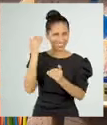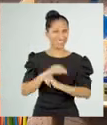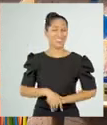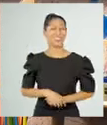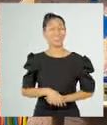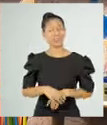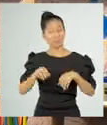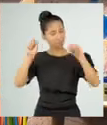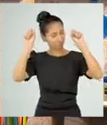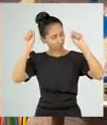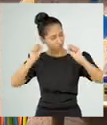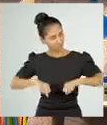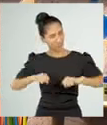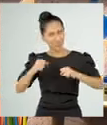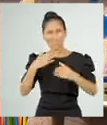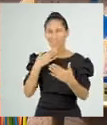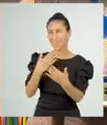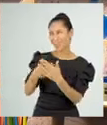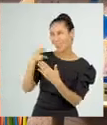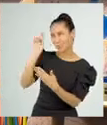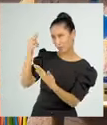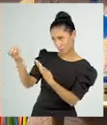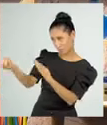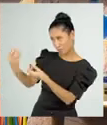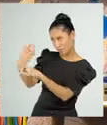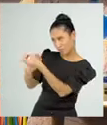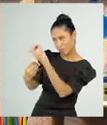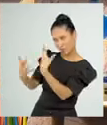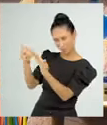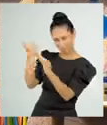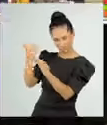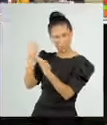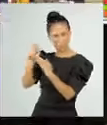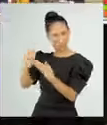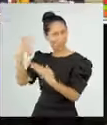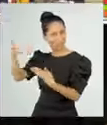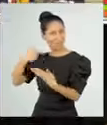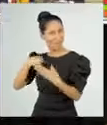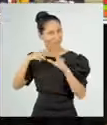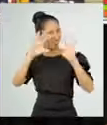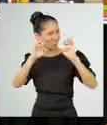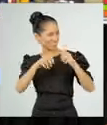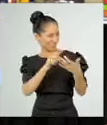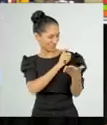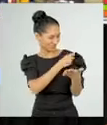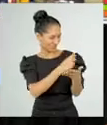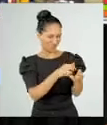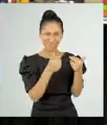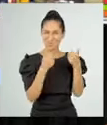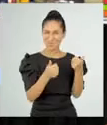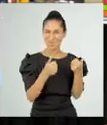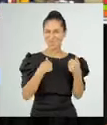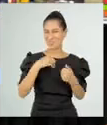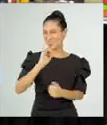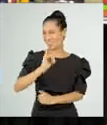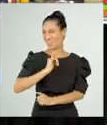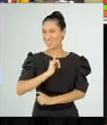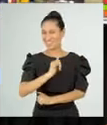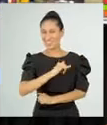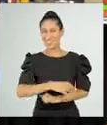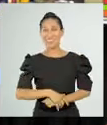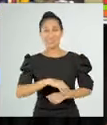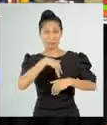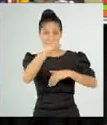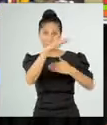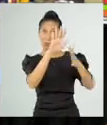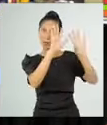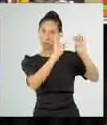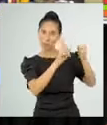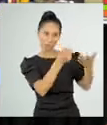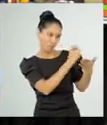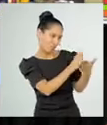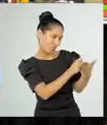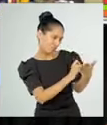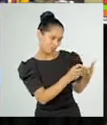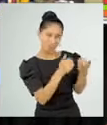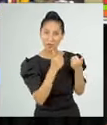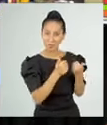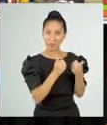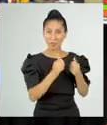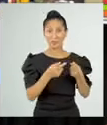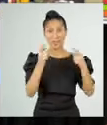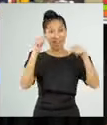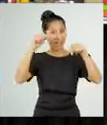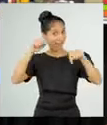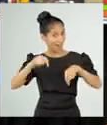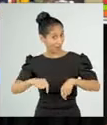estas estrategias estoy segura que me irá bien en el examen. Yo también. Y para asegurarnos de que sea así, ahora